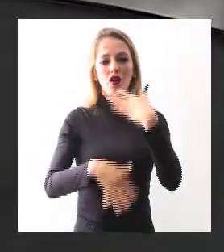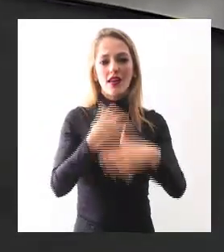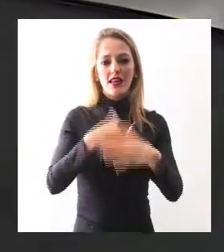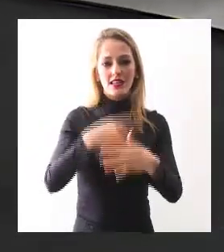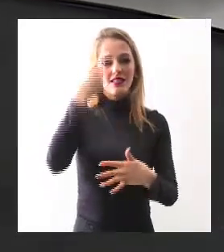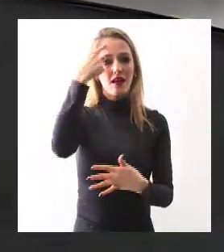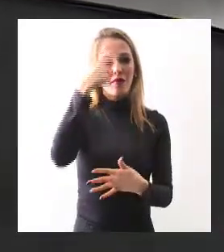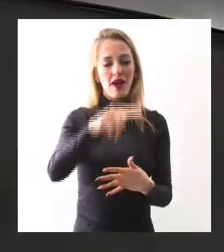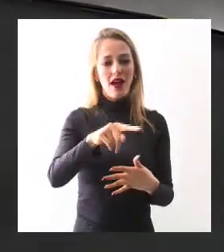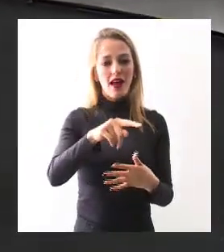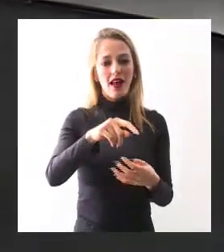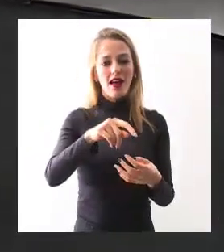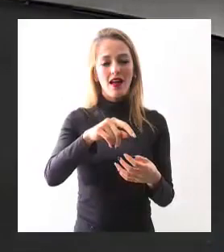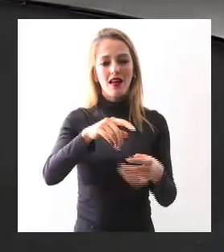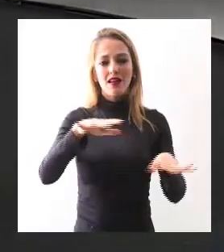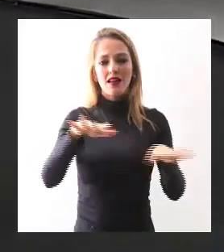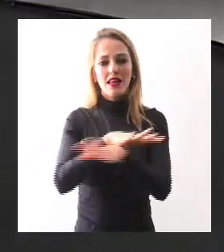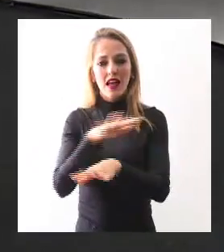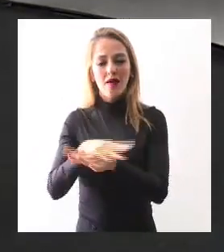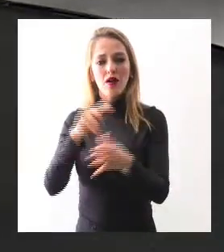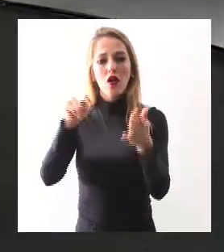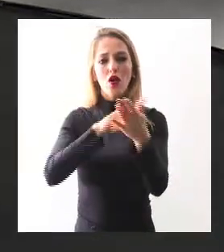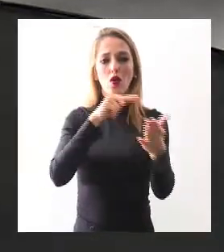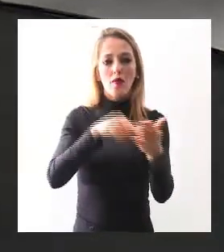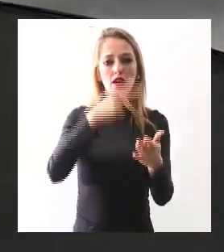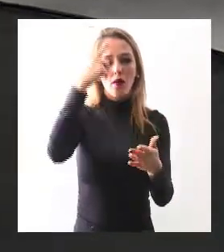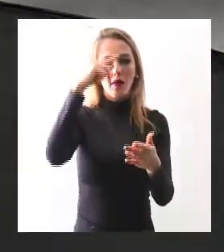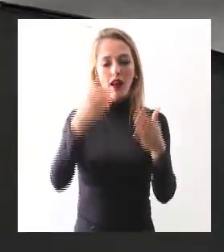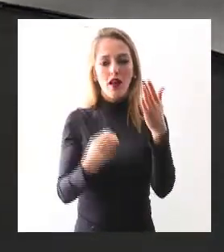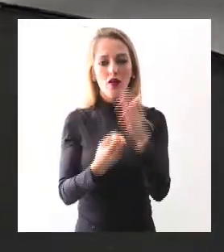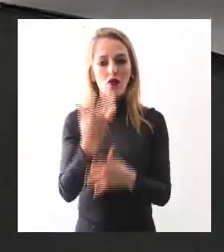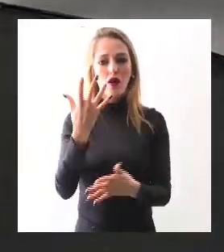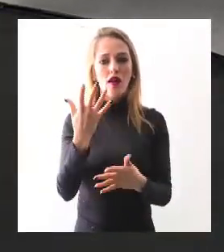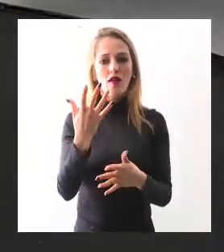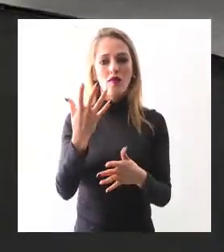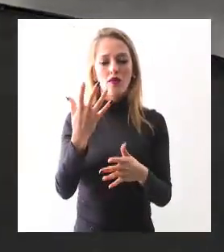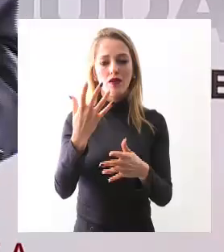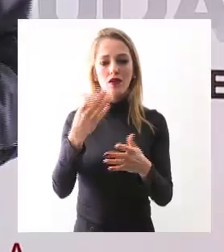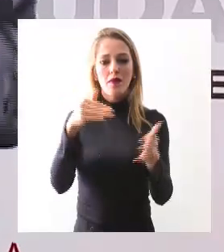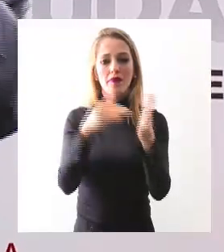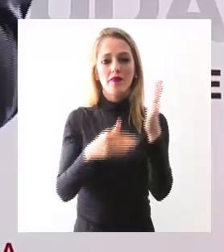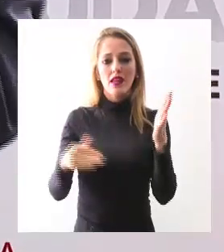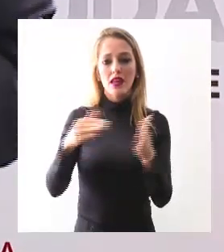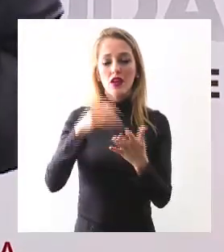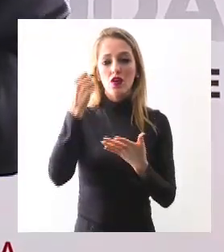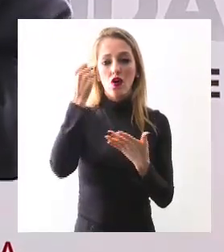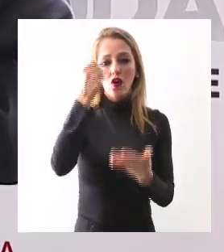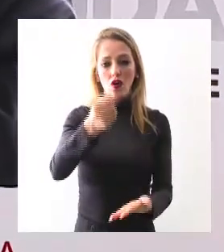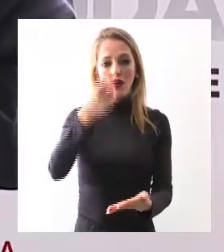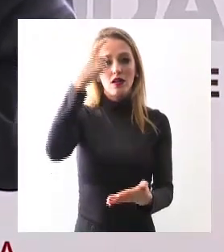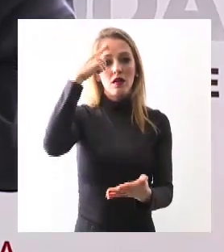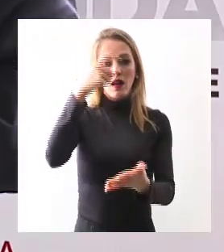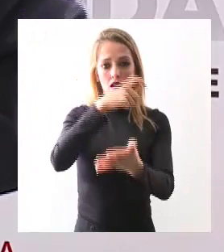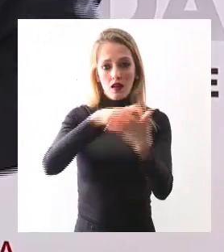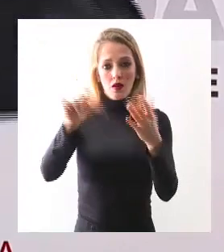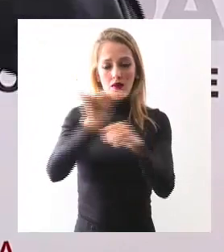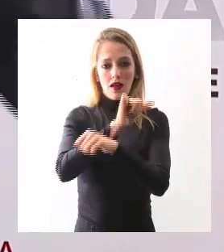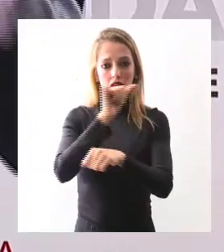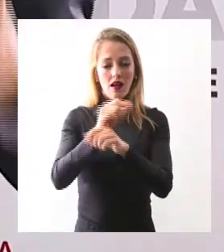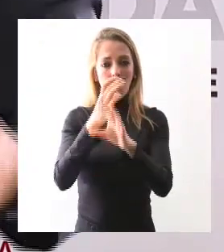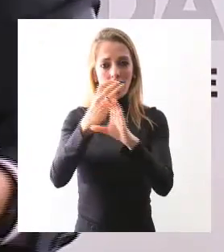chatarización, logró convenios con la FINSA para generar y potenciar a mil y tantos millones, respaldar la compra de camiones.